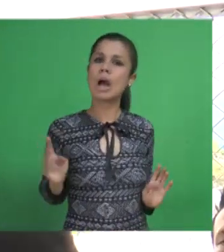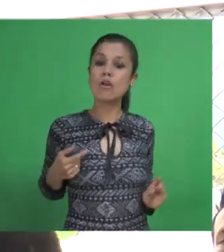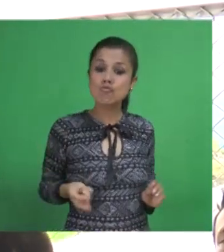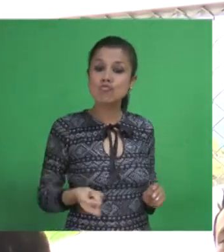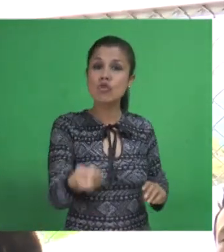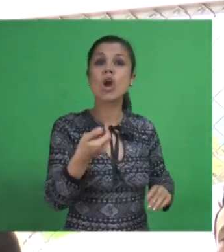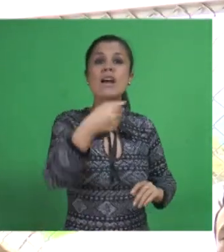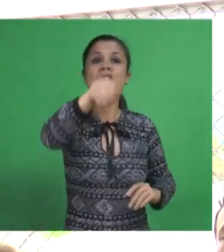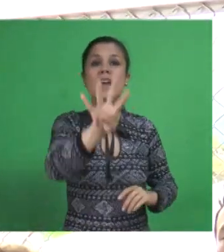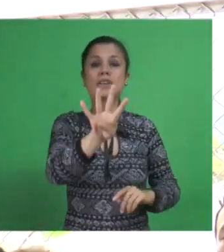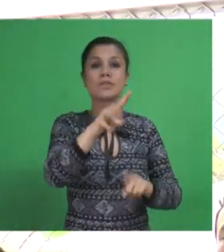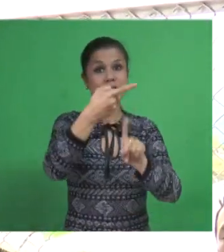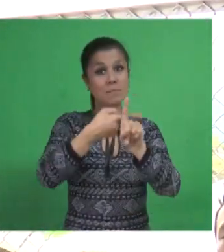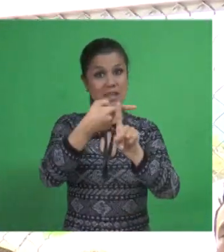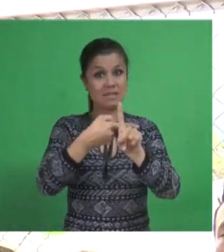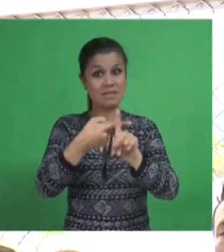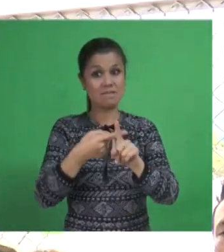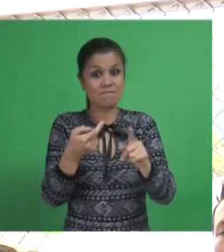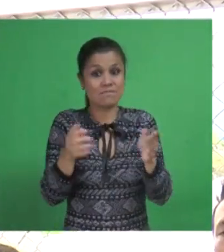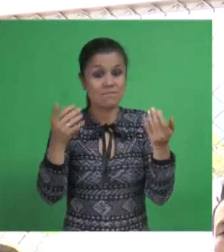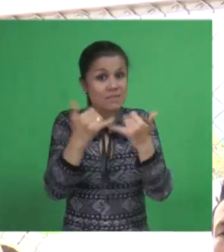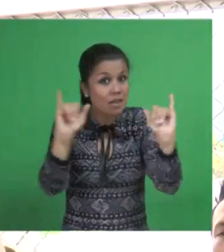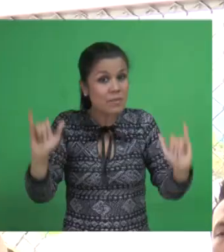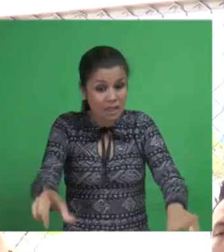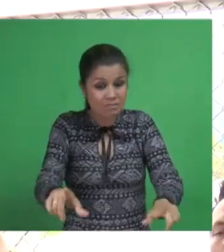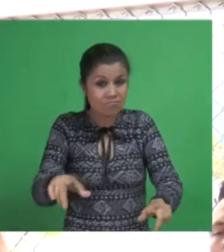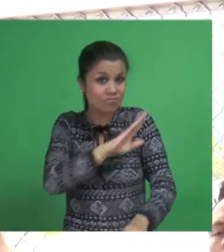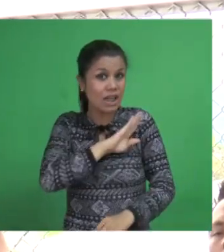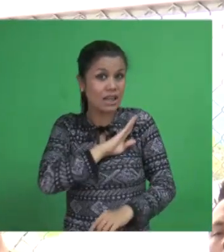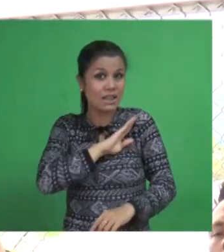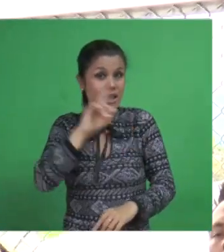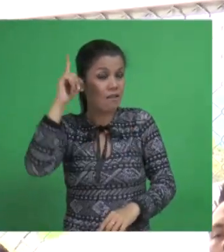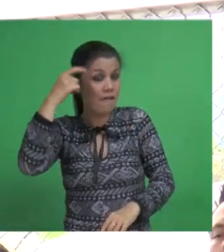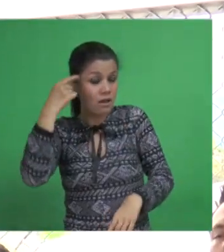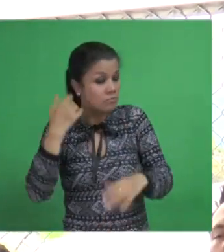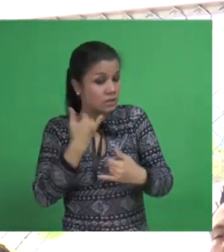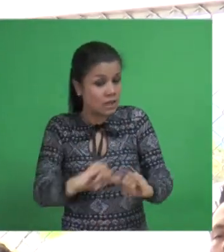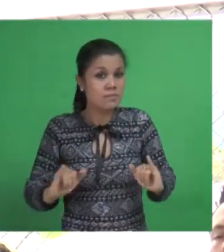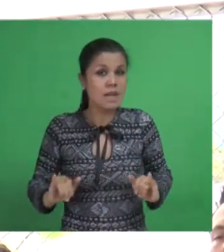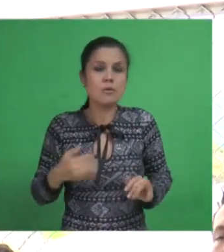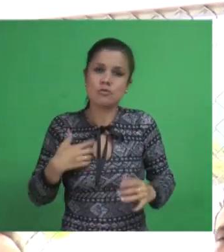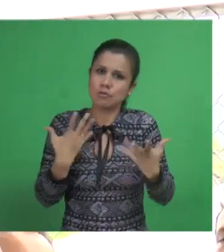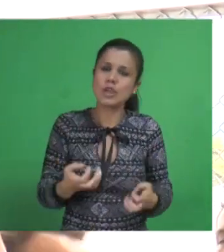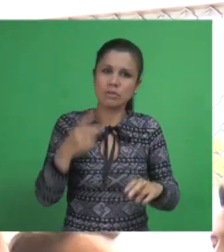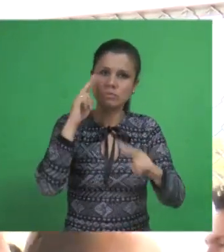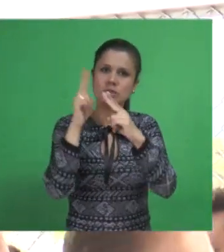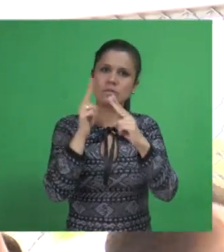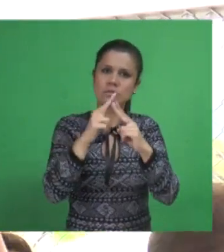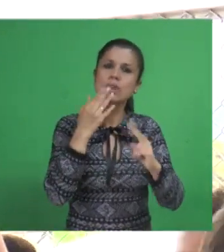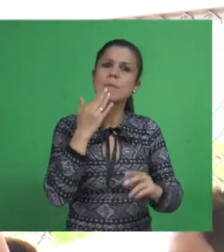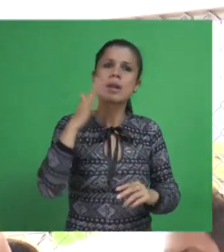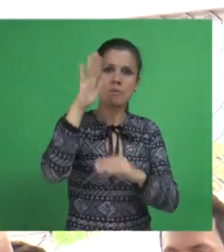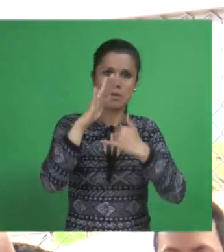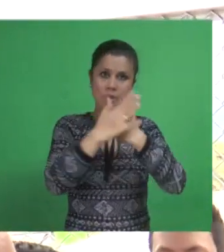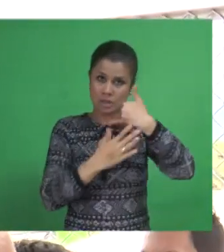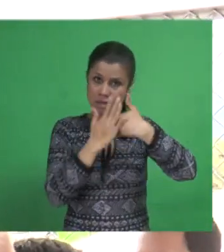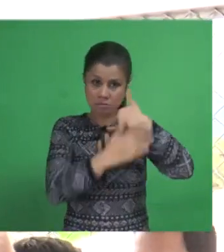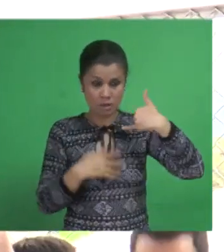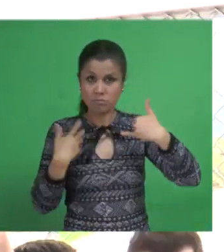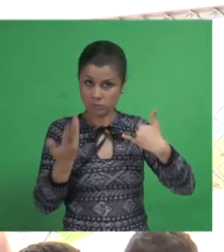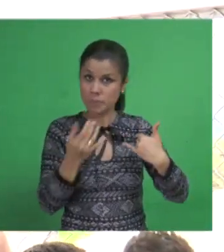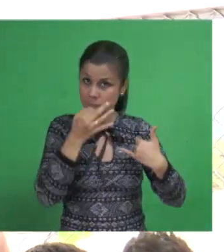los 14 meses de gobierno. Quisiera saber en otra parte del país cómo se está trabajando y si se le está rindiendo cuentas